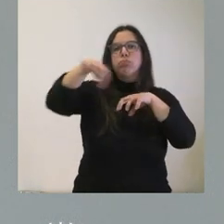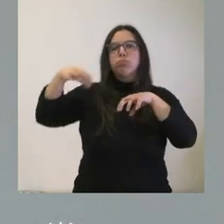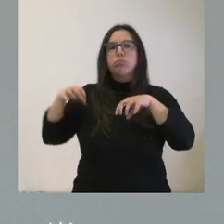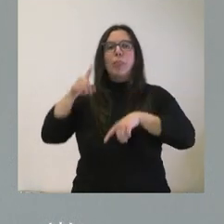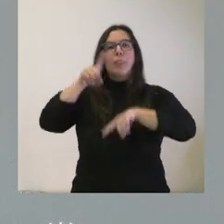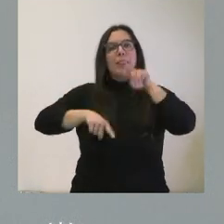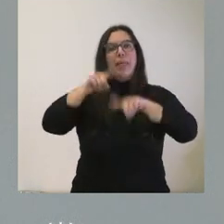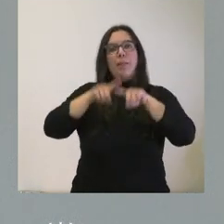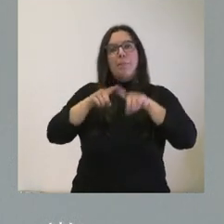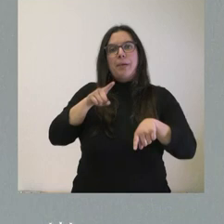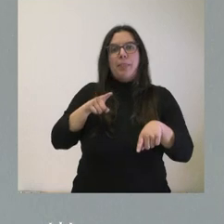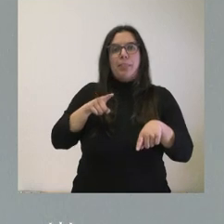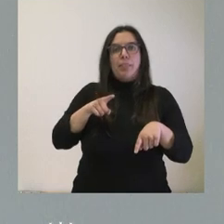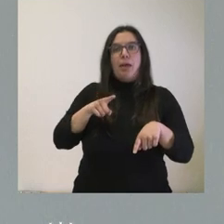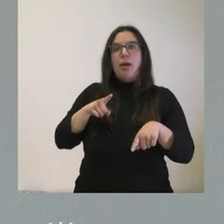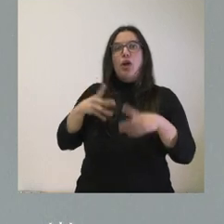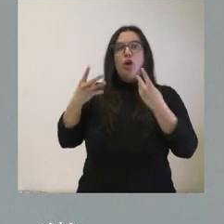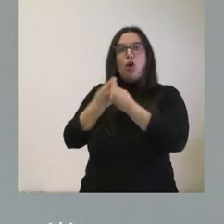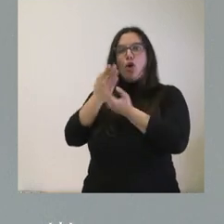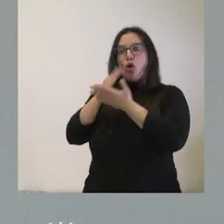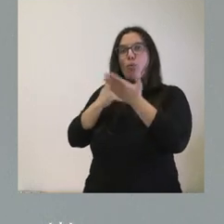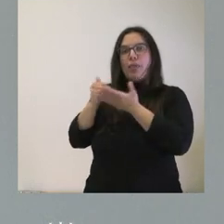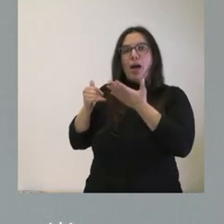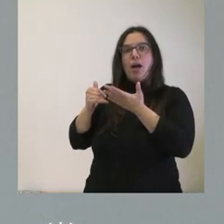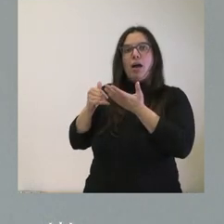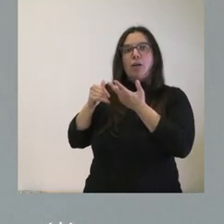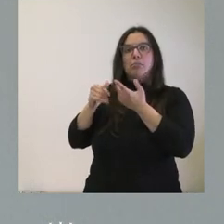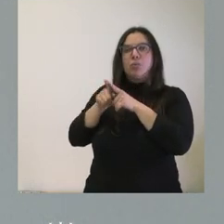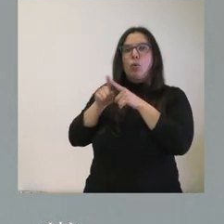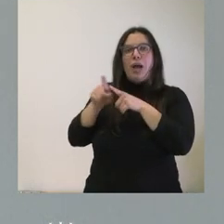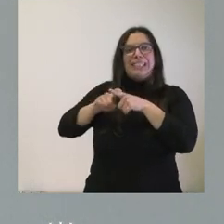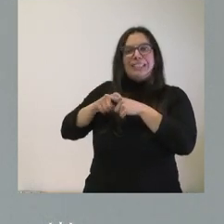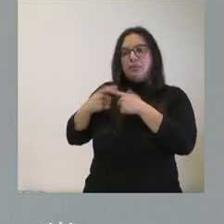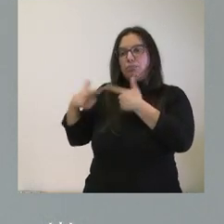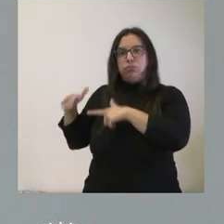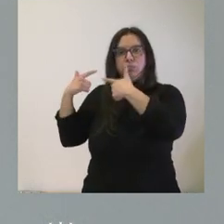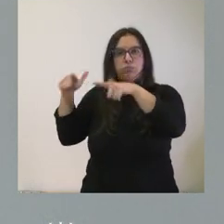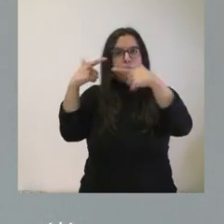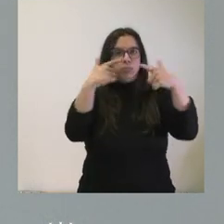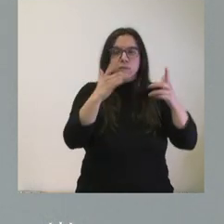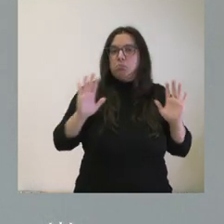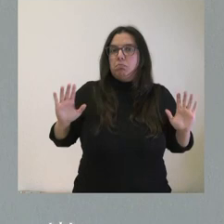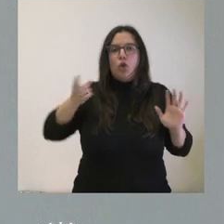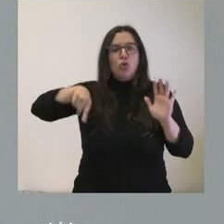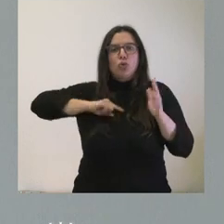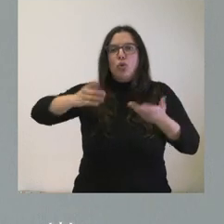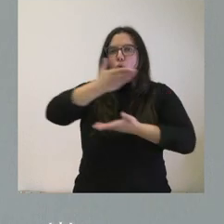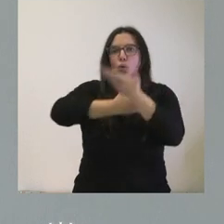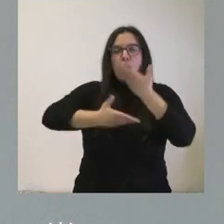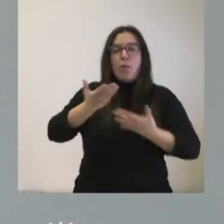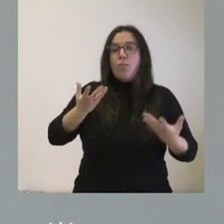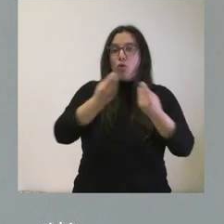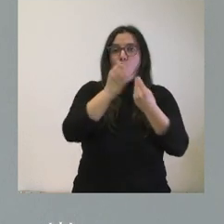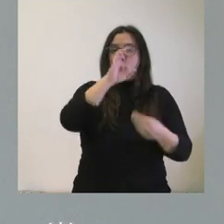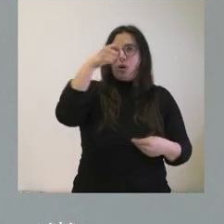lo que alguna otra comunidad autónoma pudiera enviar. Lógicamente, aquí nosotros estamos en colaboración tanto con las